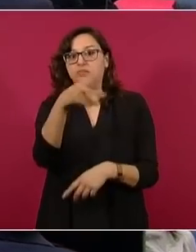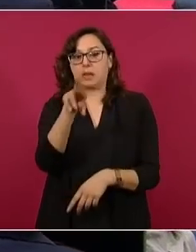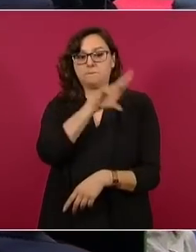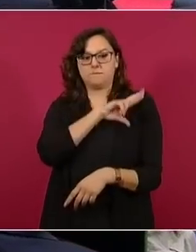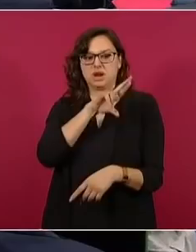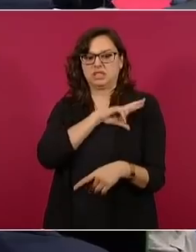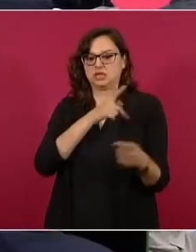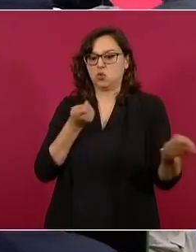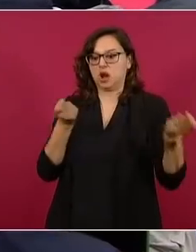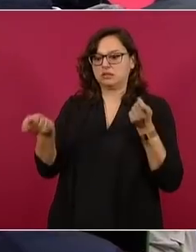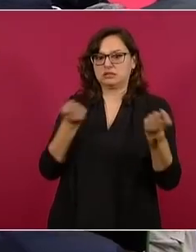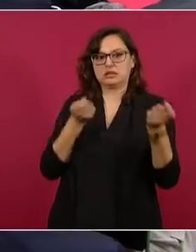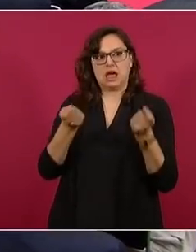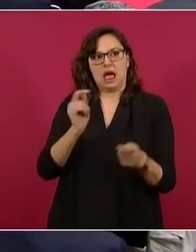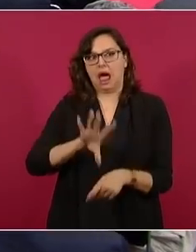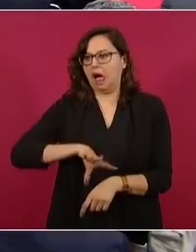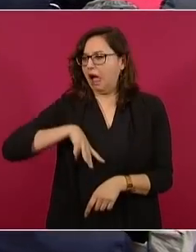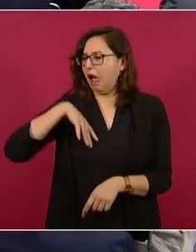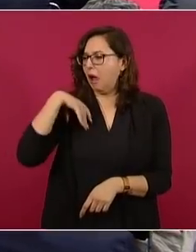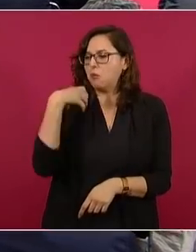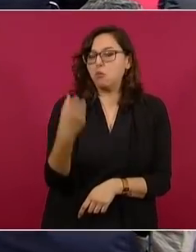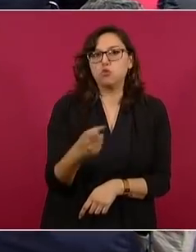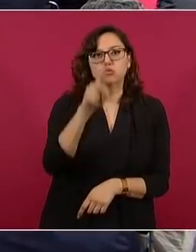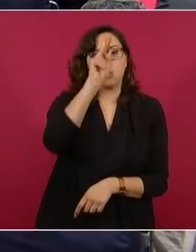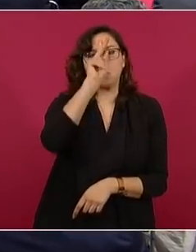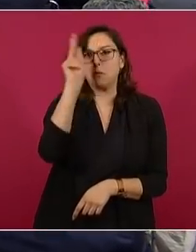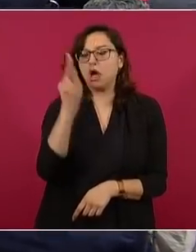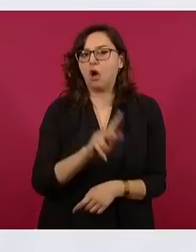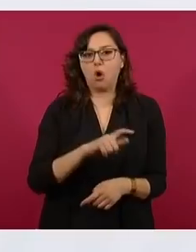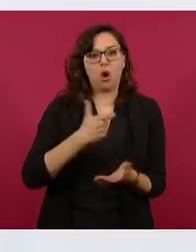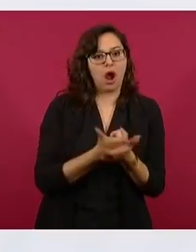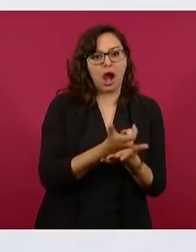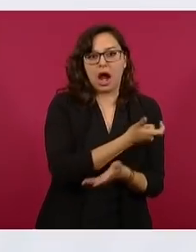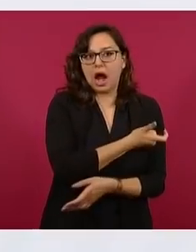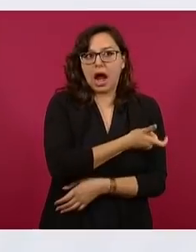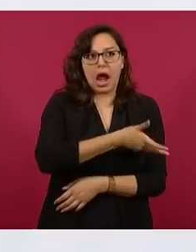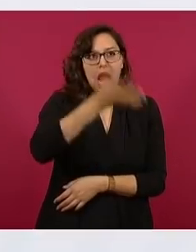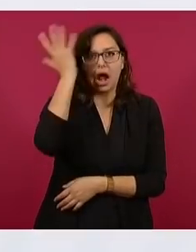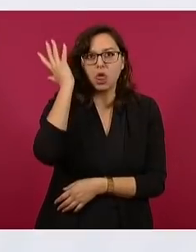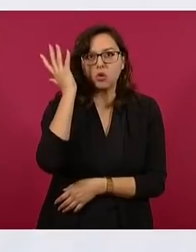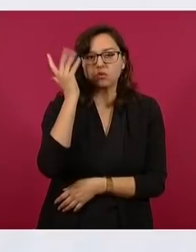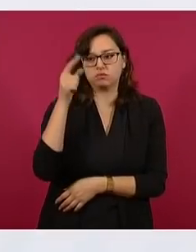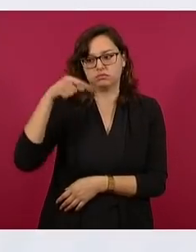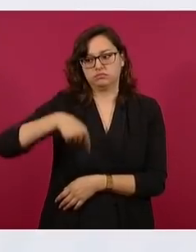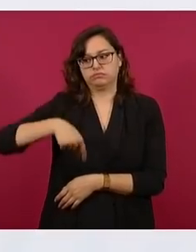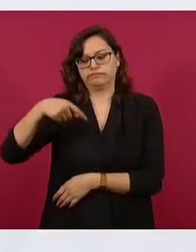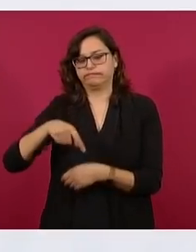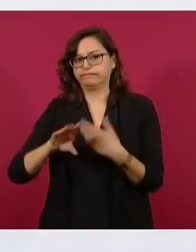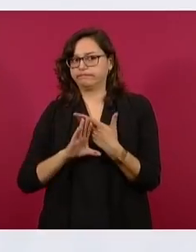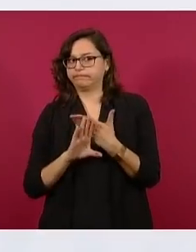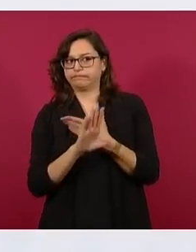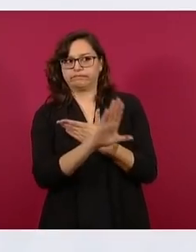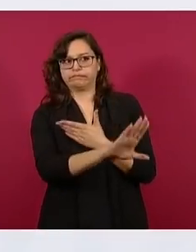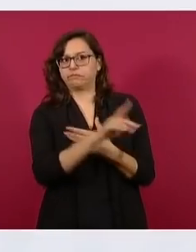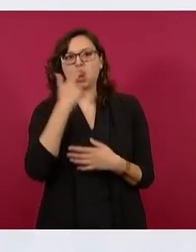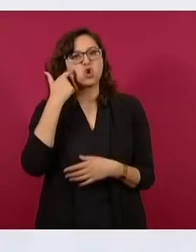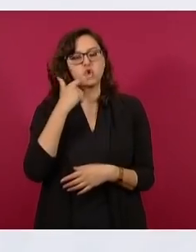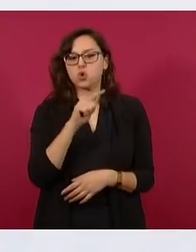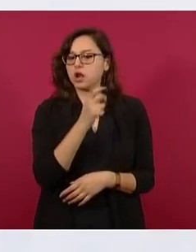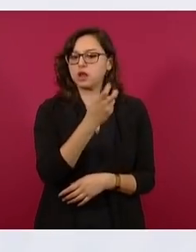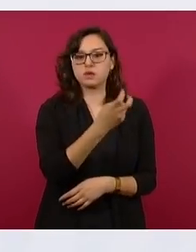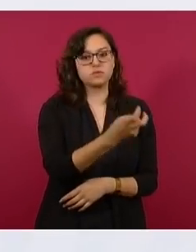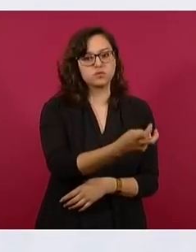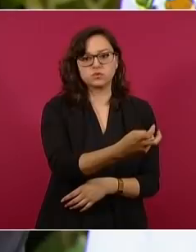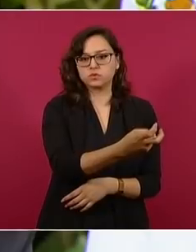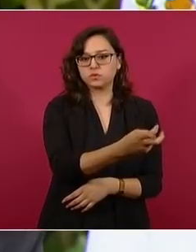salvajes de la industria eléctrica. Recordemos que la Comisión Federal